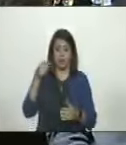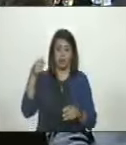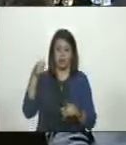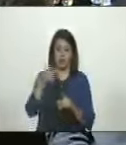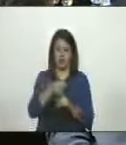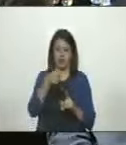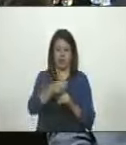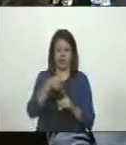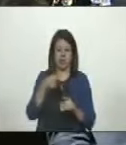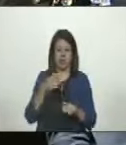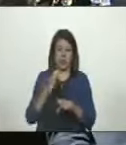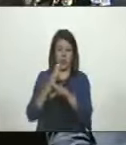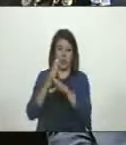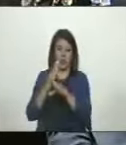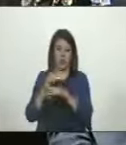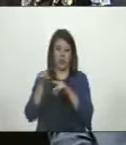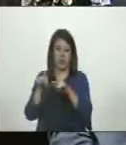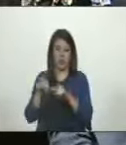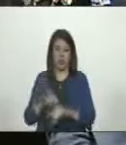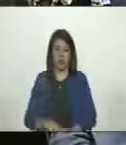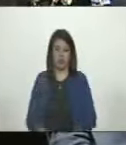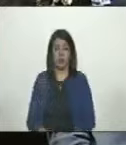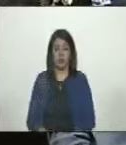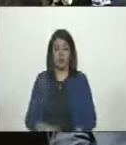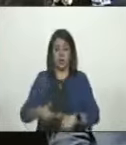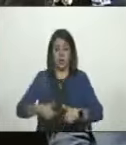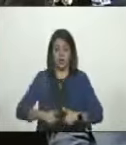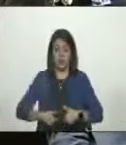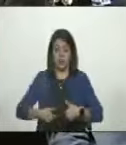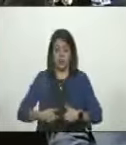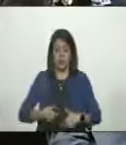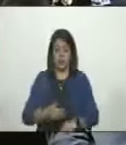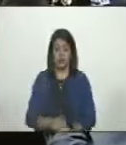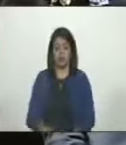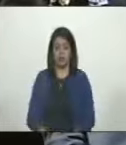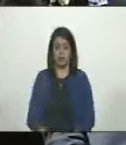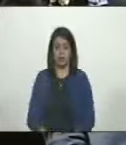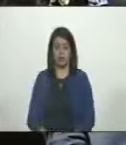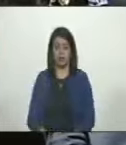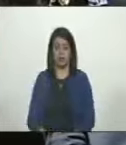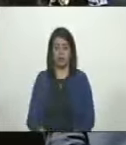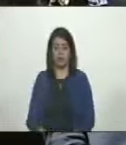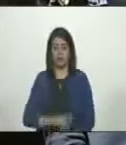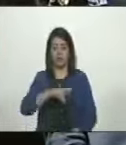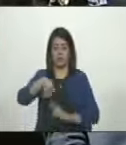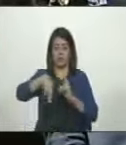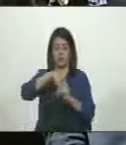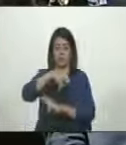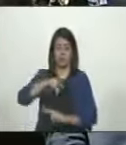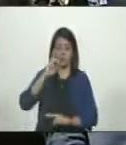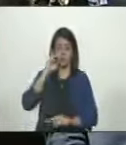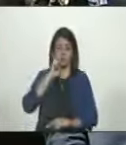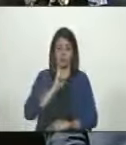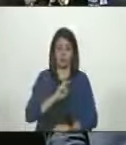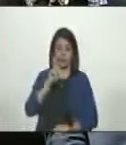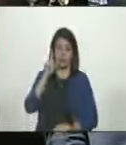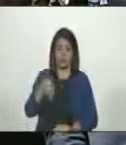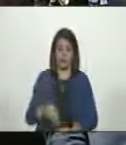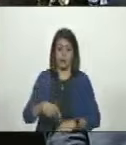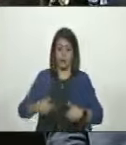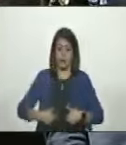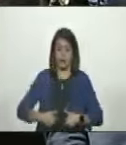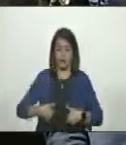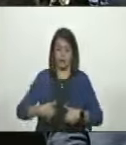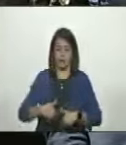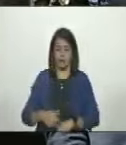por el bloqueo. Y con el esfuerzo de la revolución bolivariana y también con el